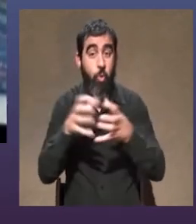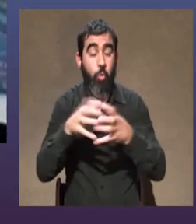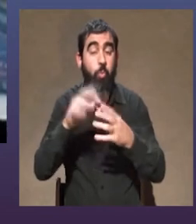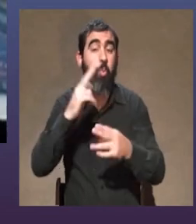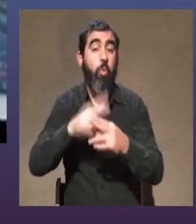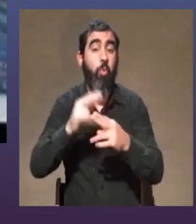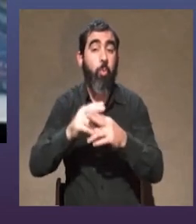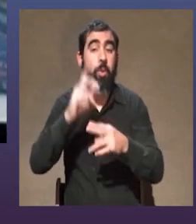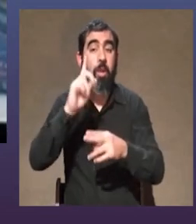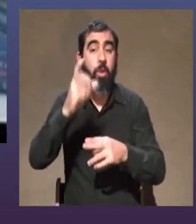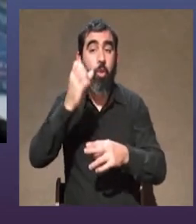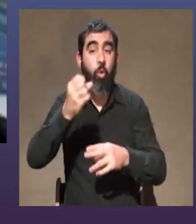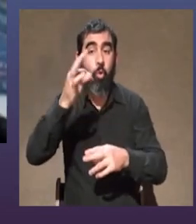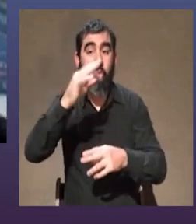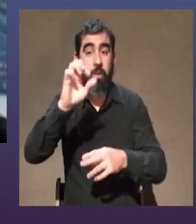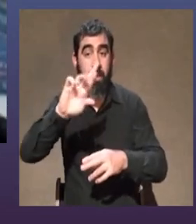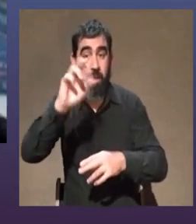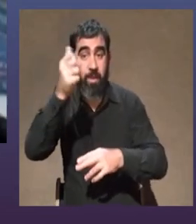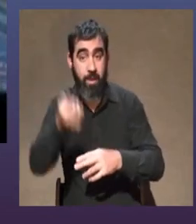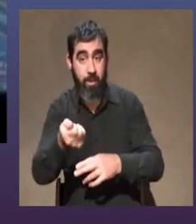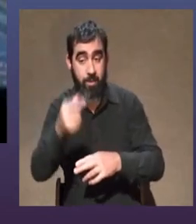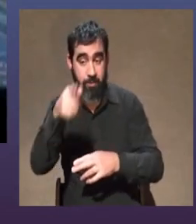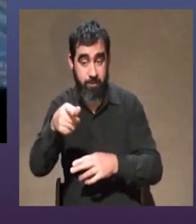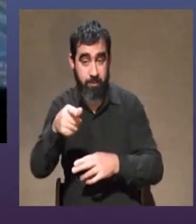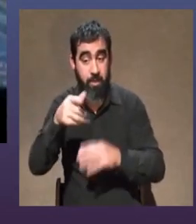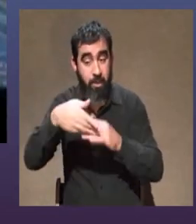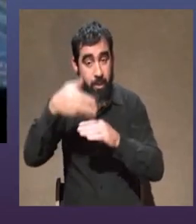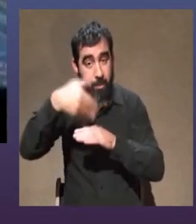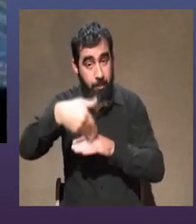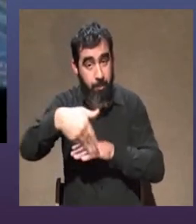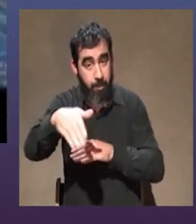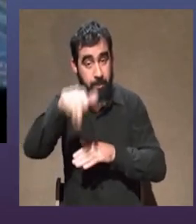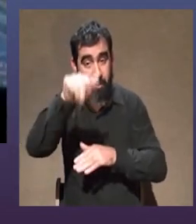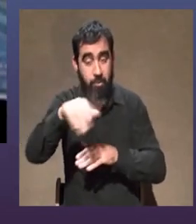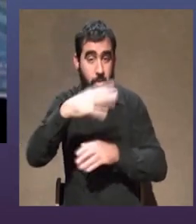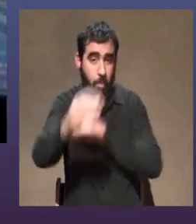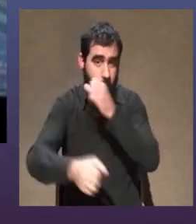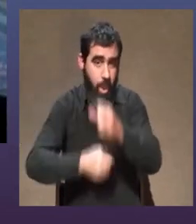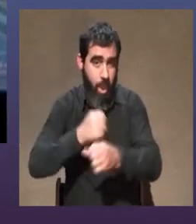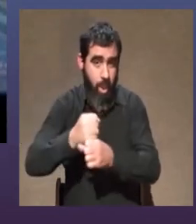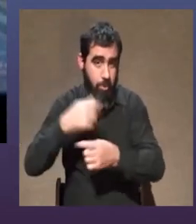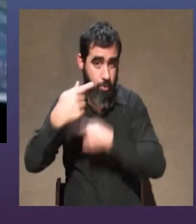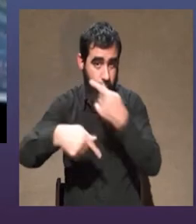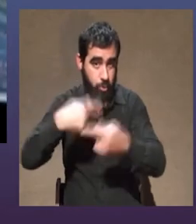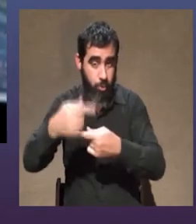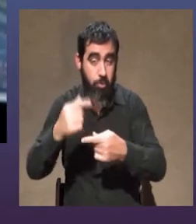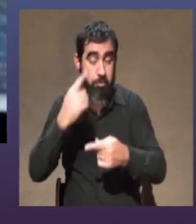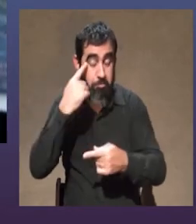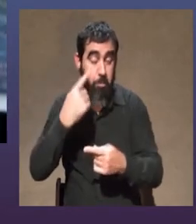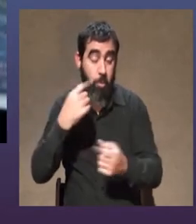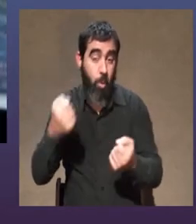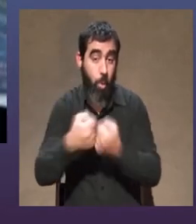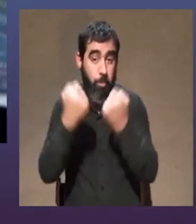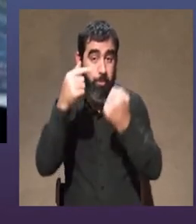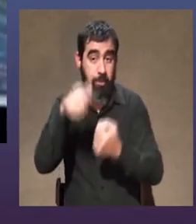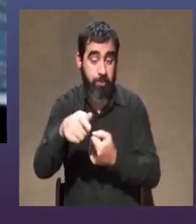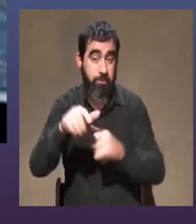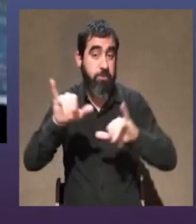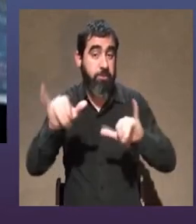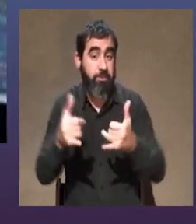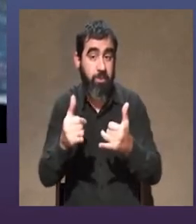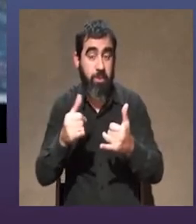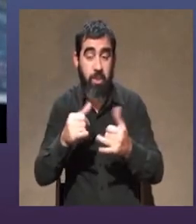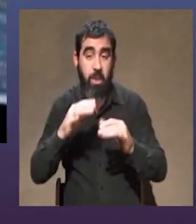dirigía Hugo Bardallo. A partir de allí estoy unos años y bueno, cuando quise acordar ya estaba